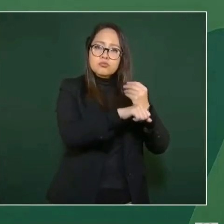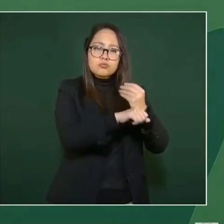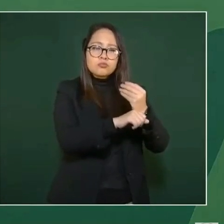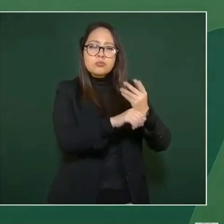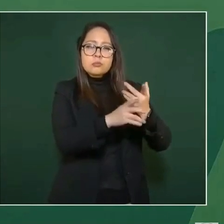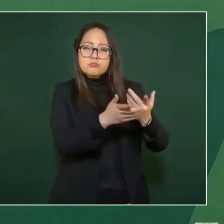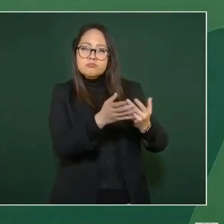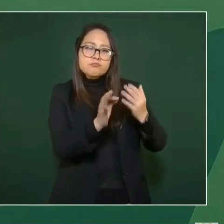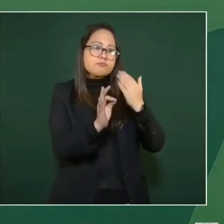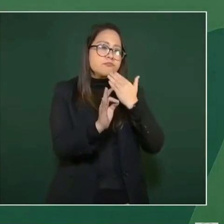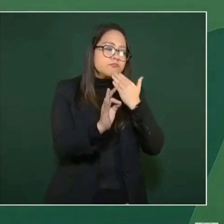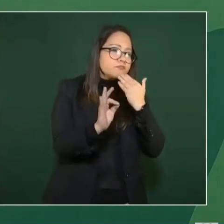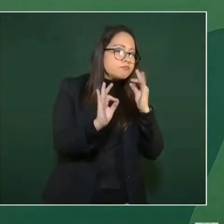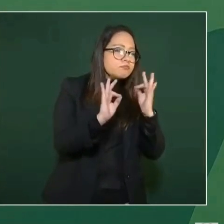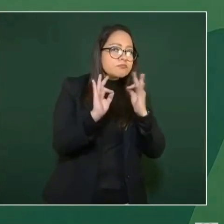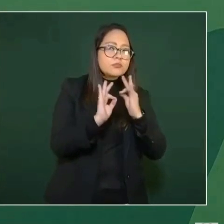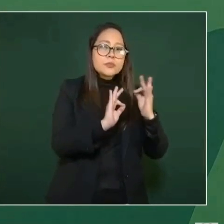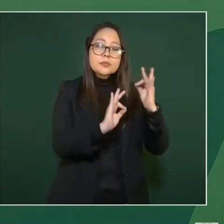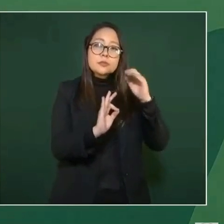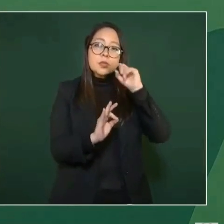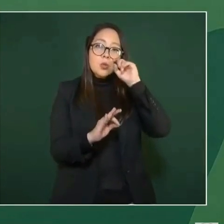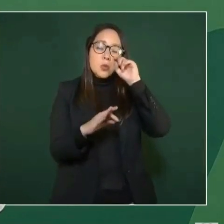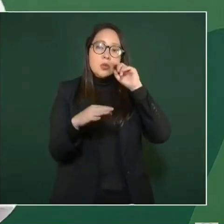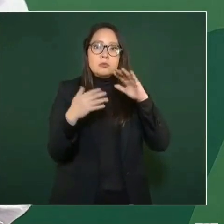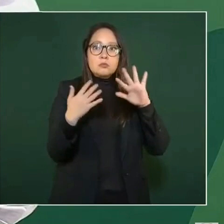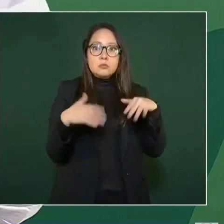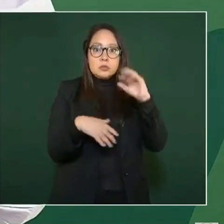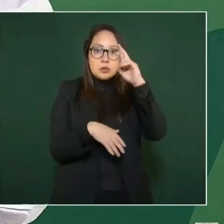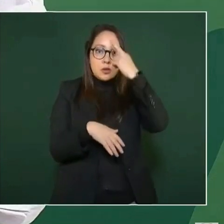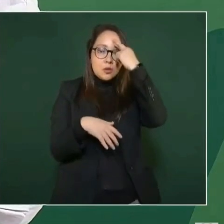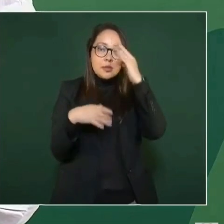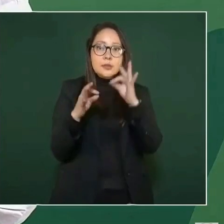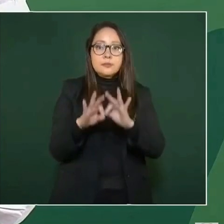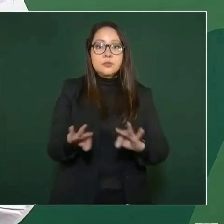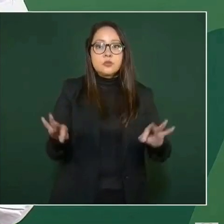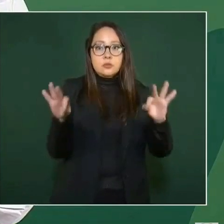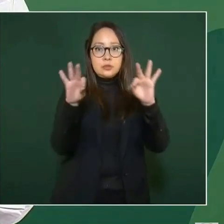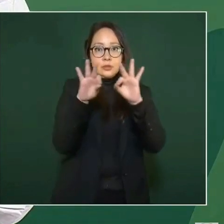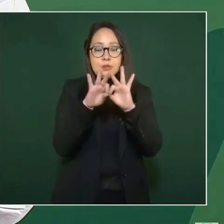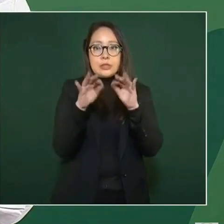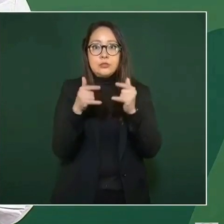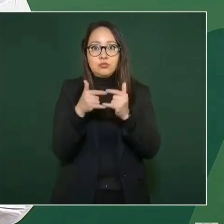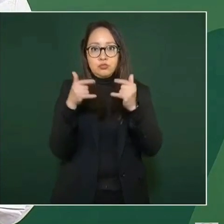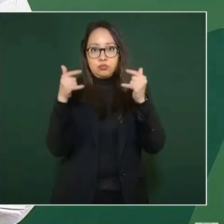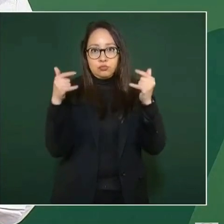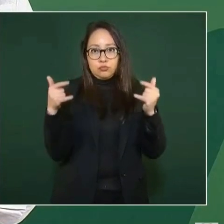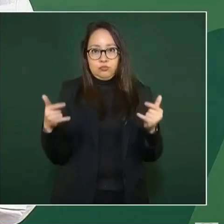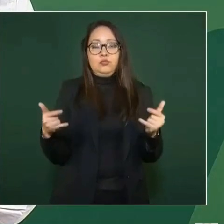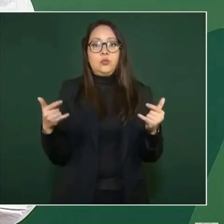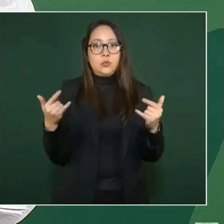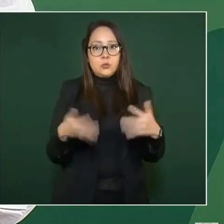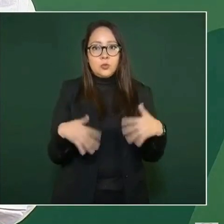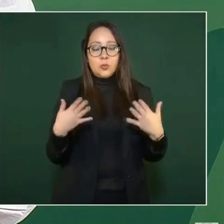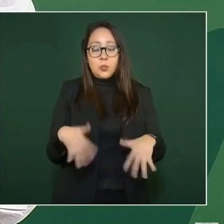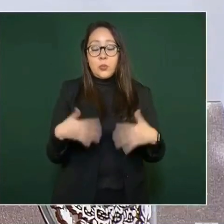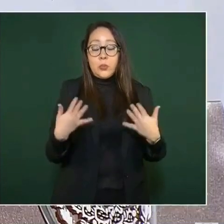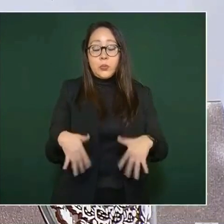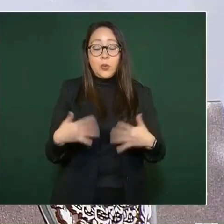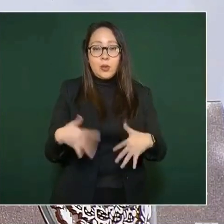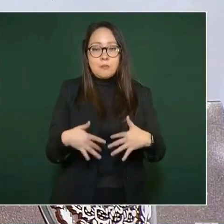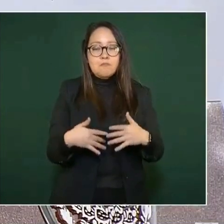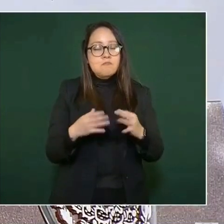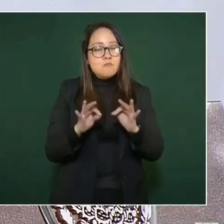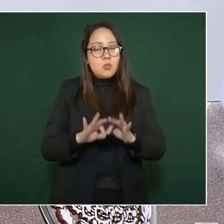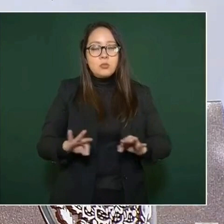importancia de nuestra historia y en especial la historia de